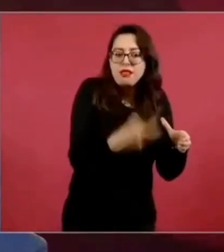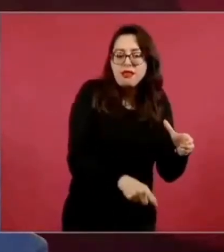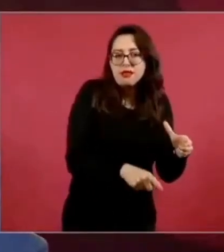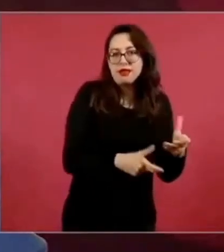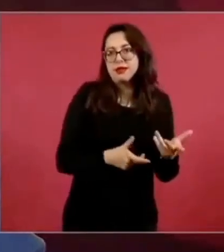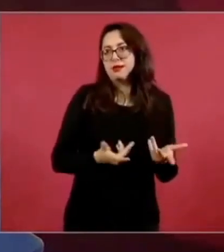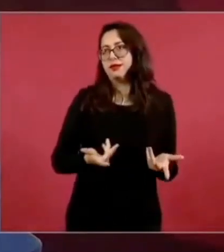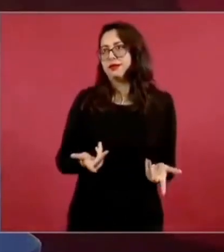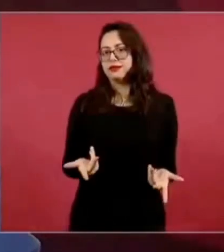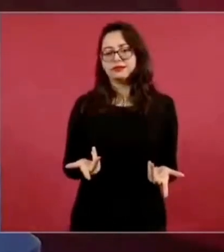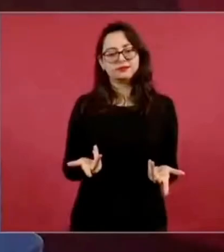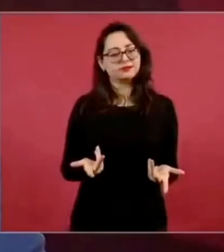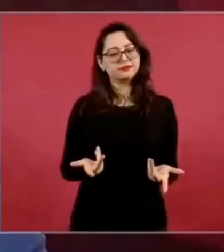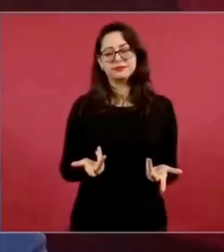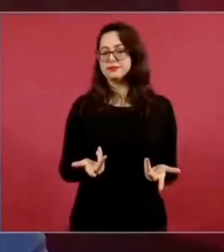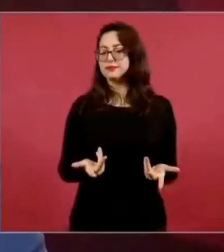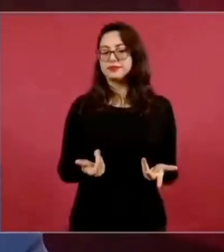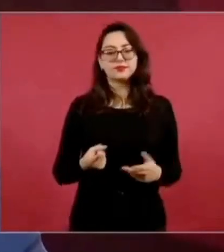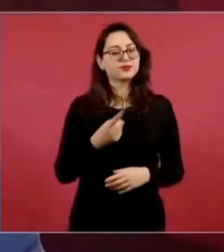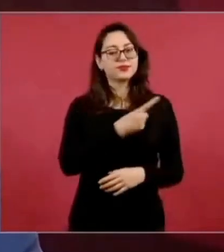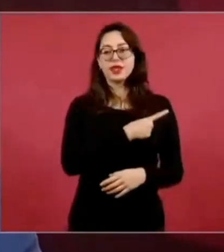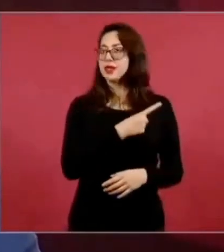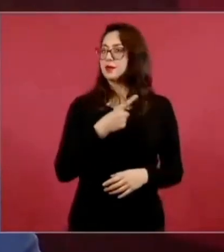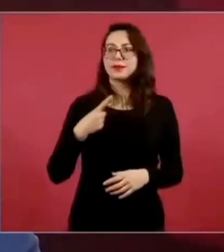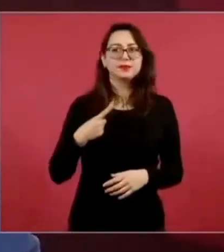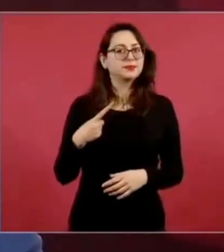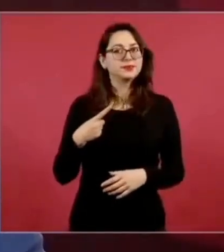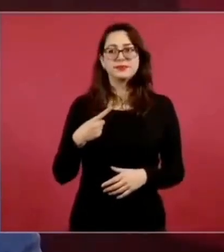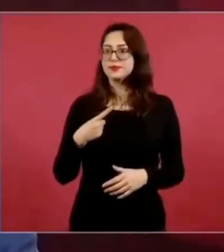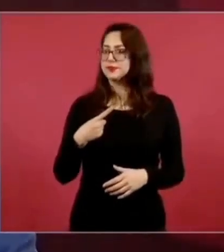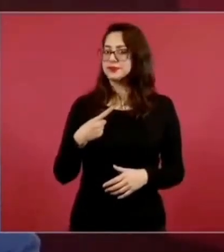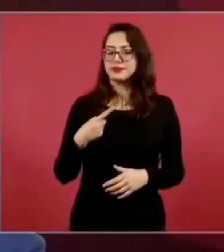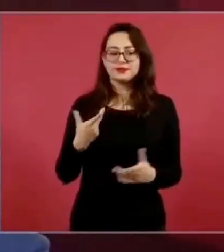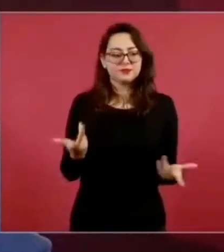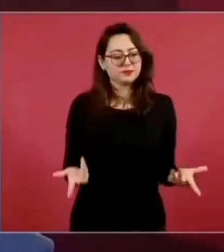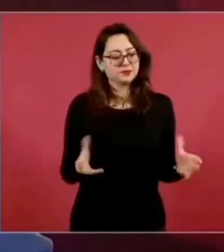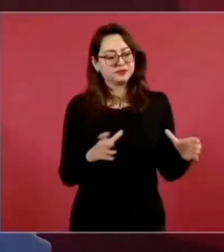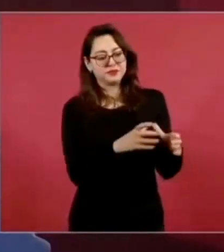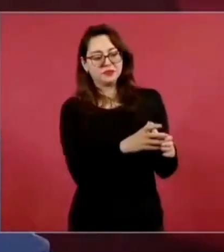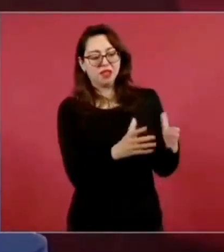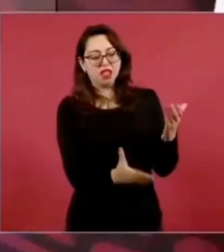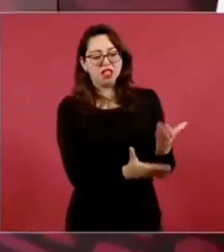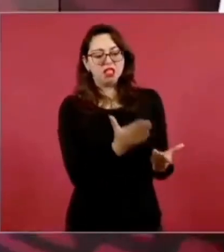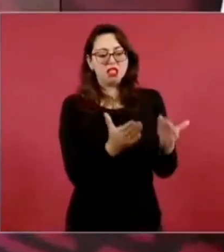al servicio de una oligarquía de una minoría rapaz.